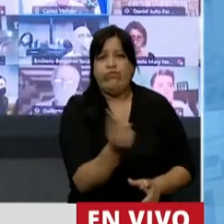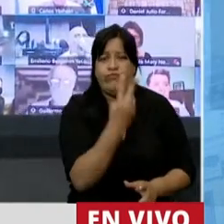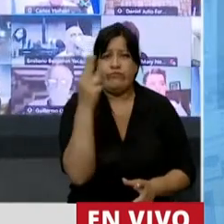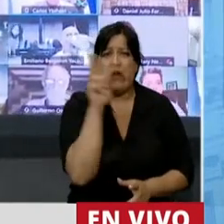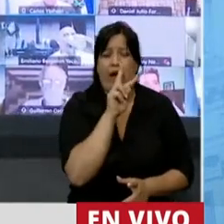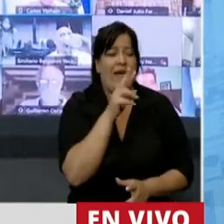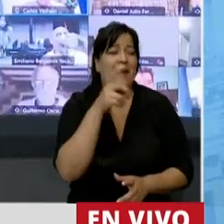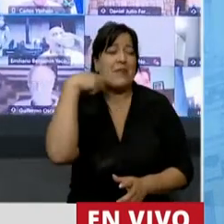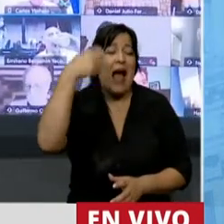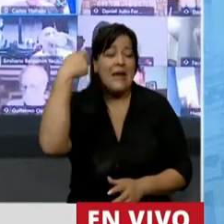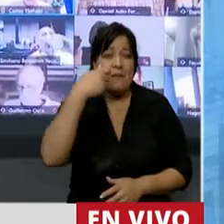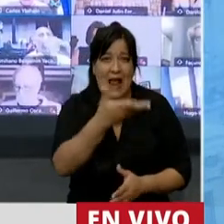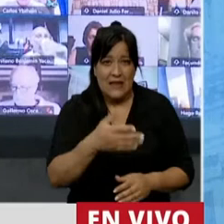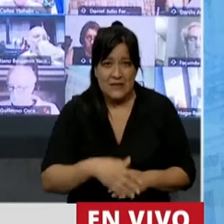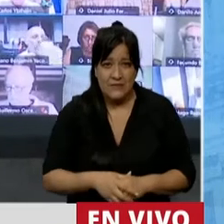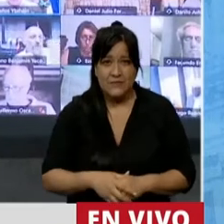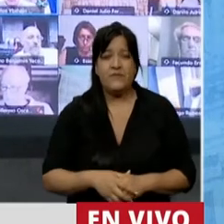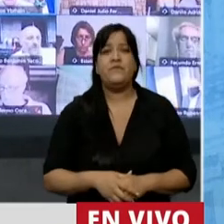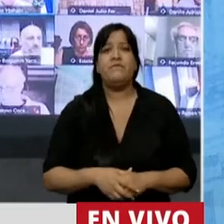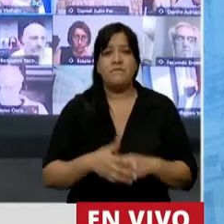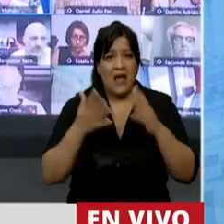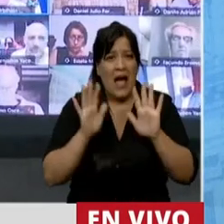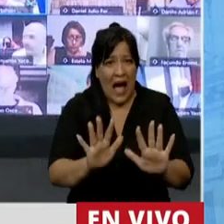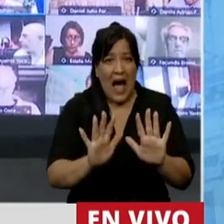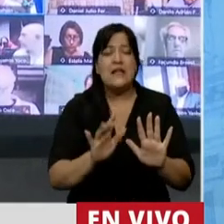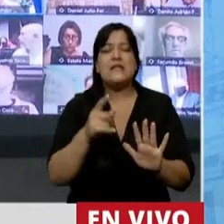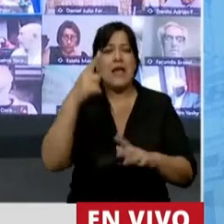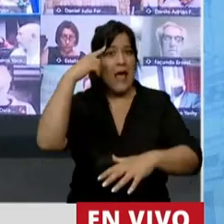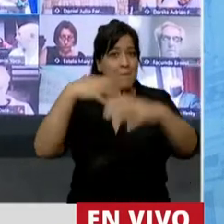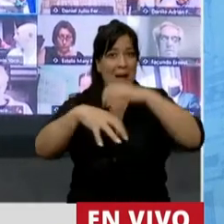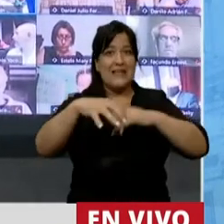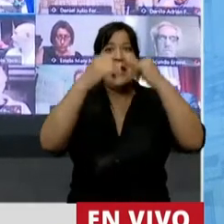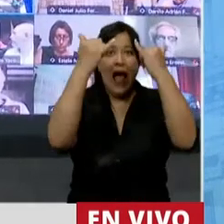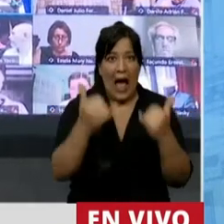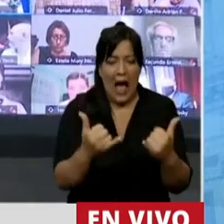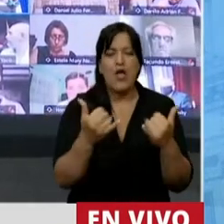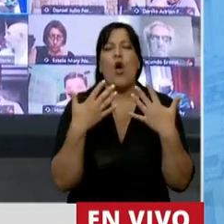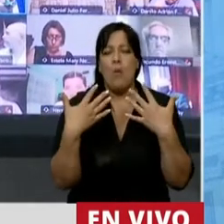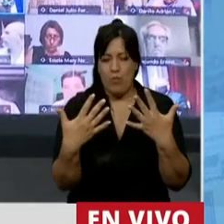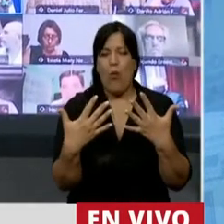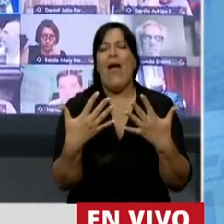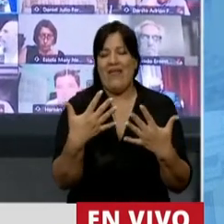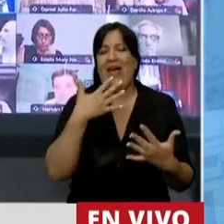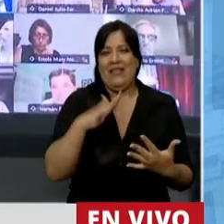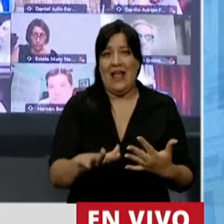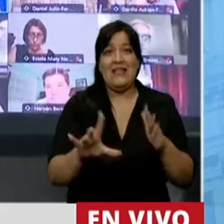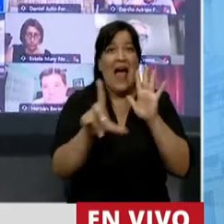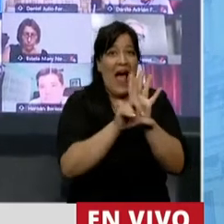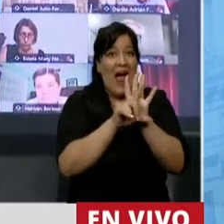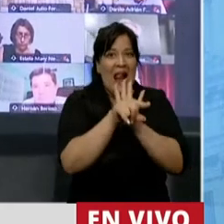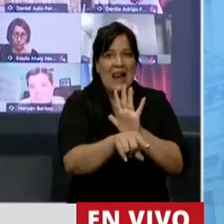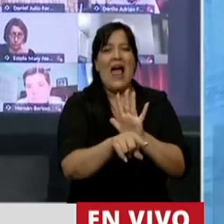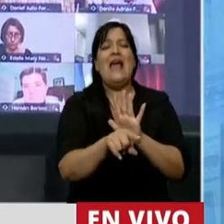Es solo desde ese lugar el que nos va a permitir interpretar que esta ley tiende a